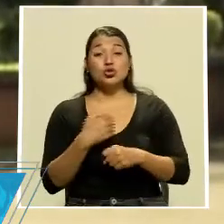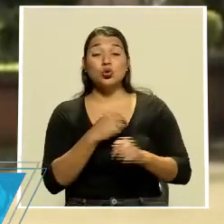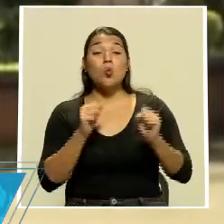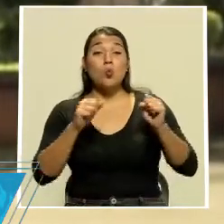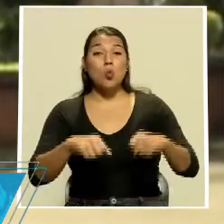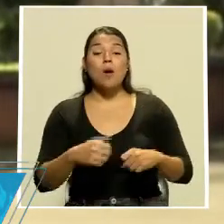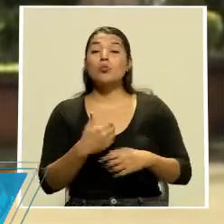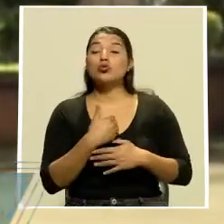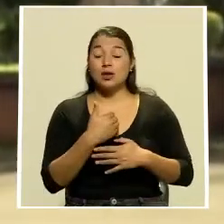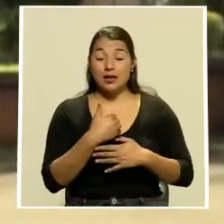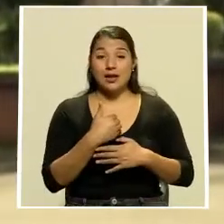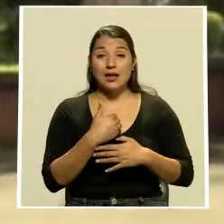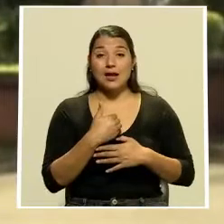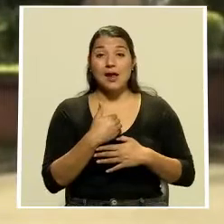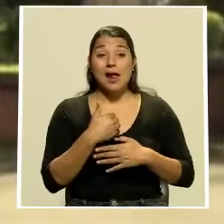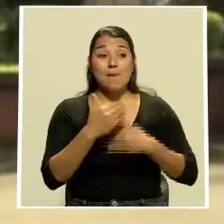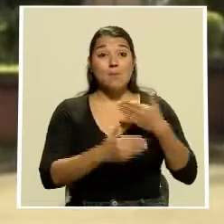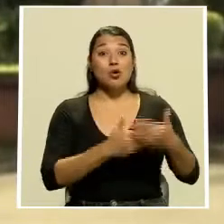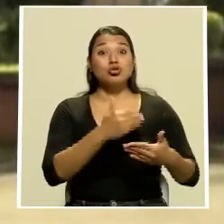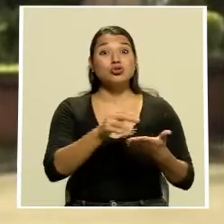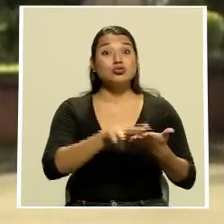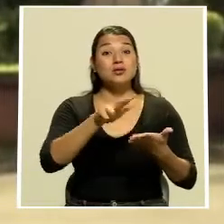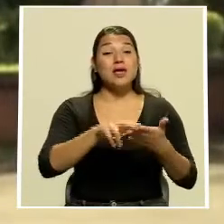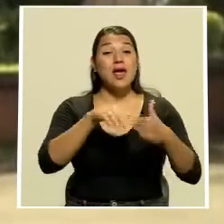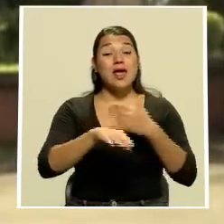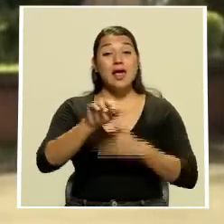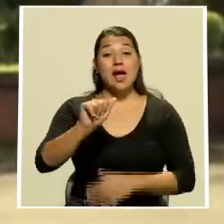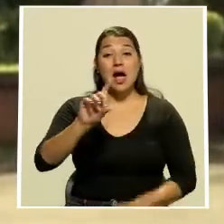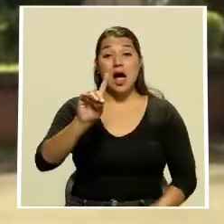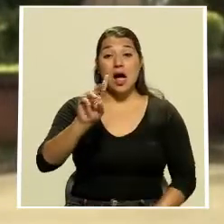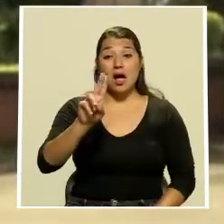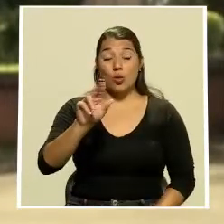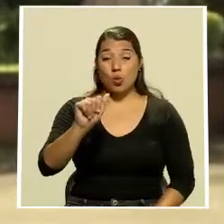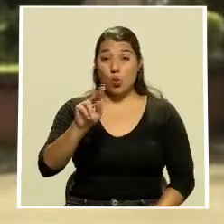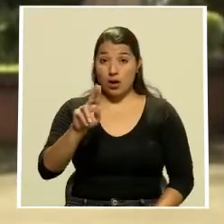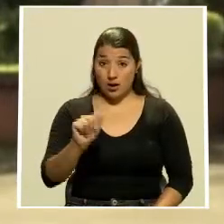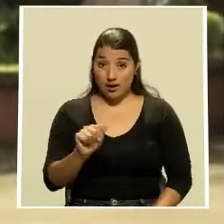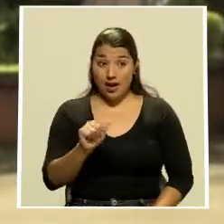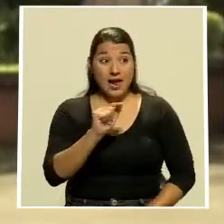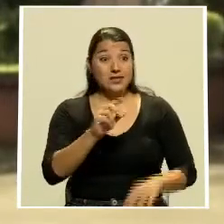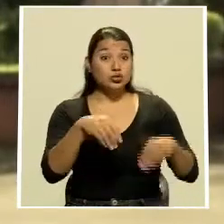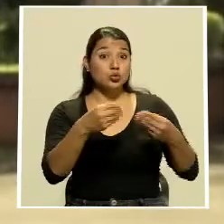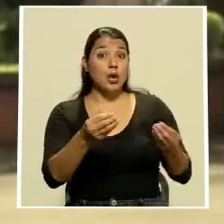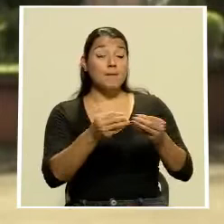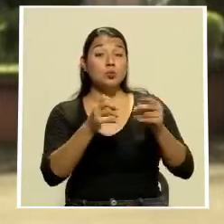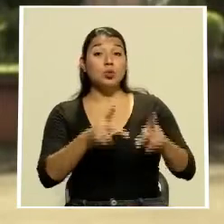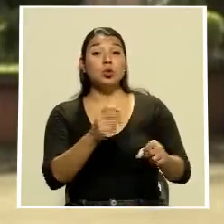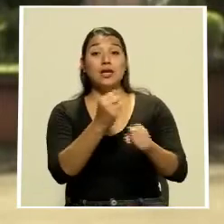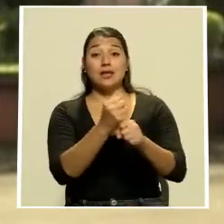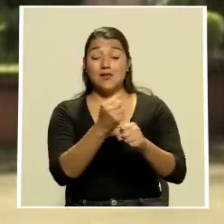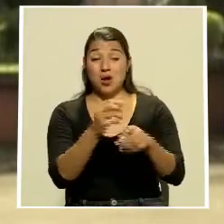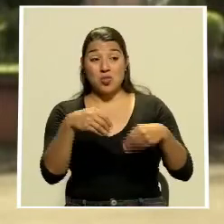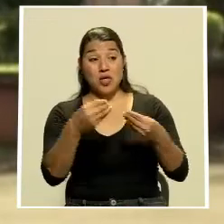centralizada en la aduana donde ingresa el punto de mercancías. Eso lo que genera y genera empleo, genera trabajo y oportunidades